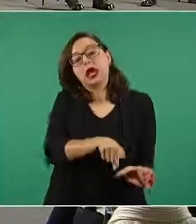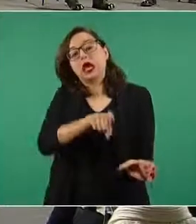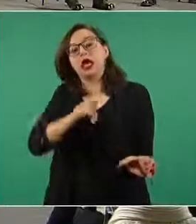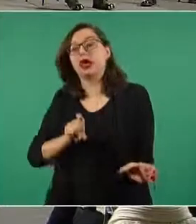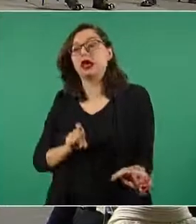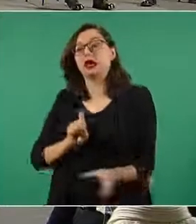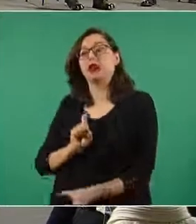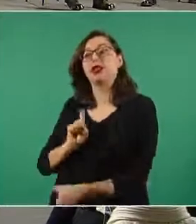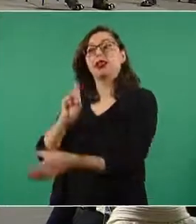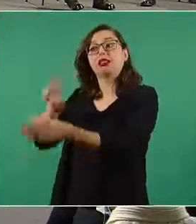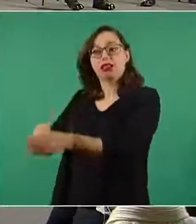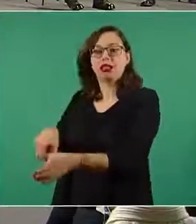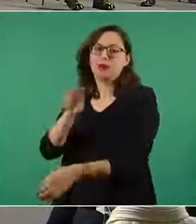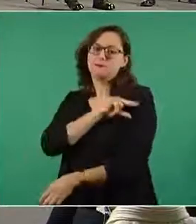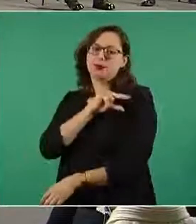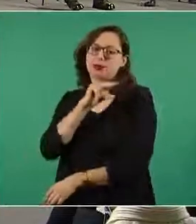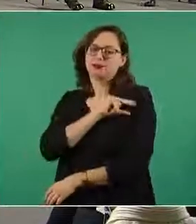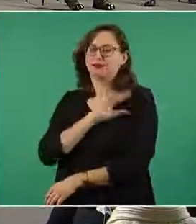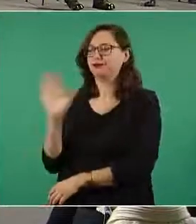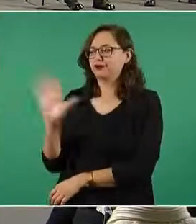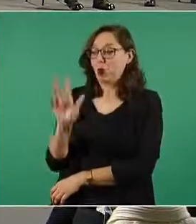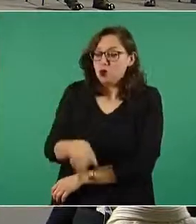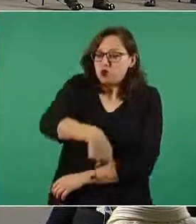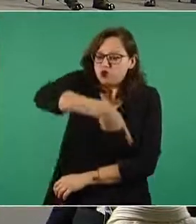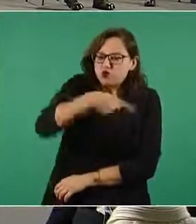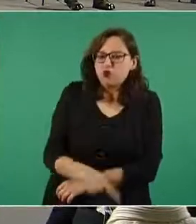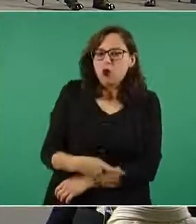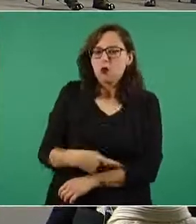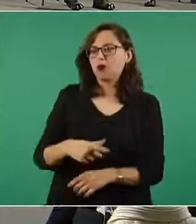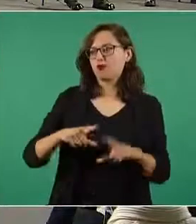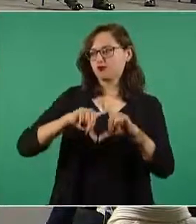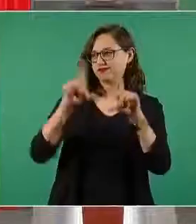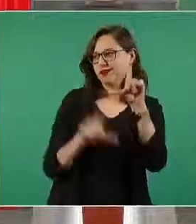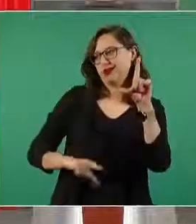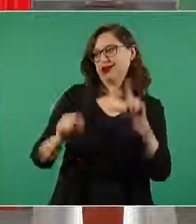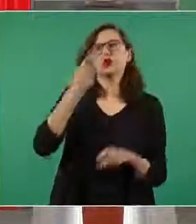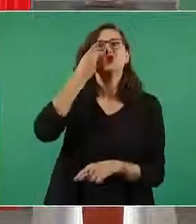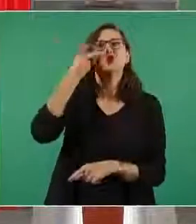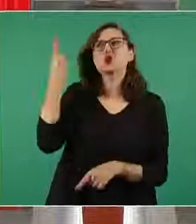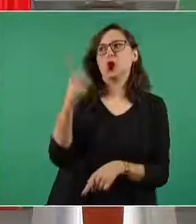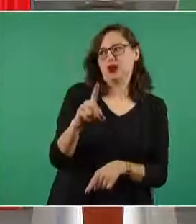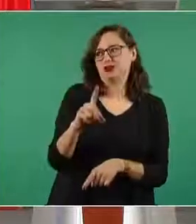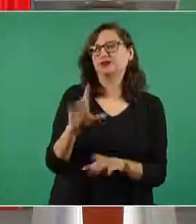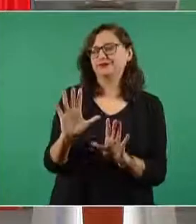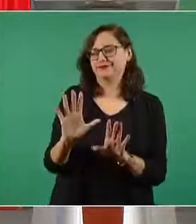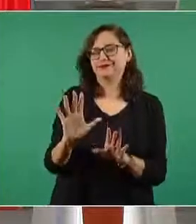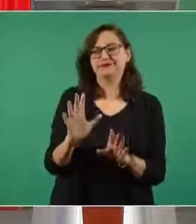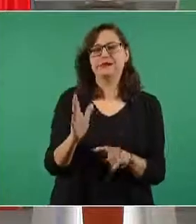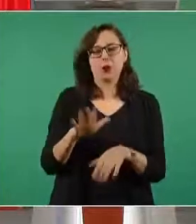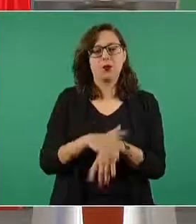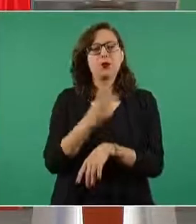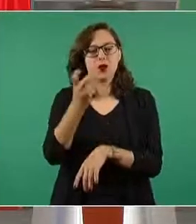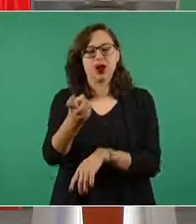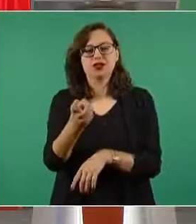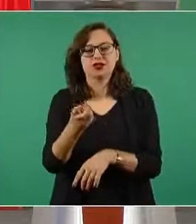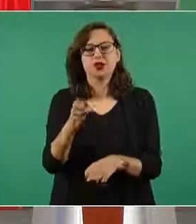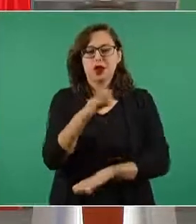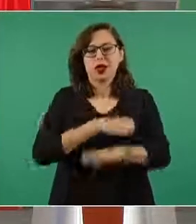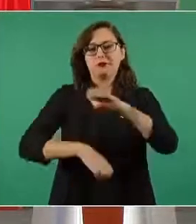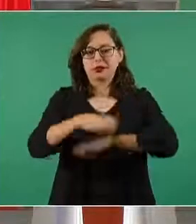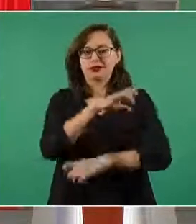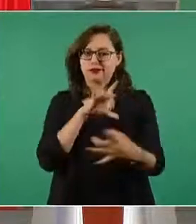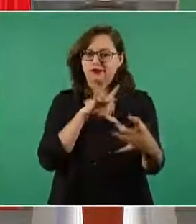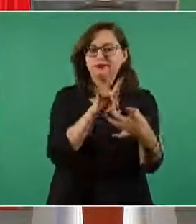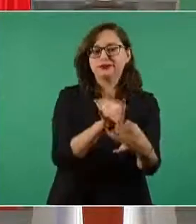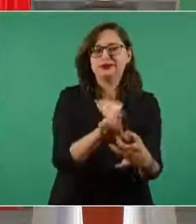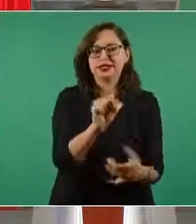se queden con lo que es de México de todos los mexicanos entonces por eso la empresa va a depender